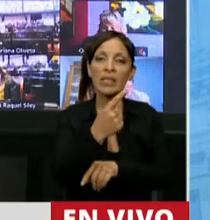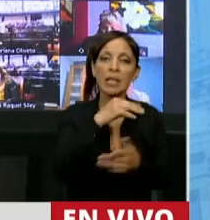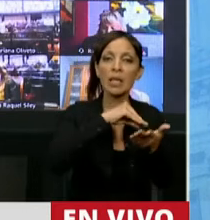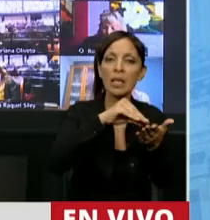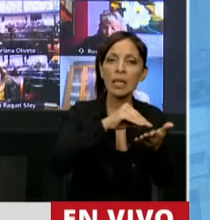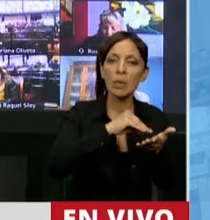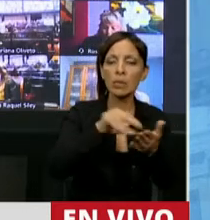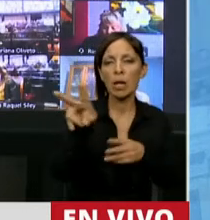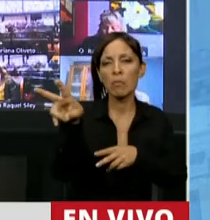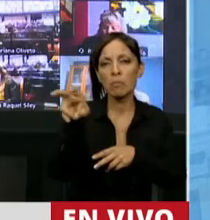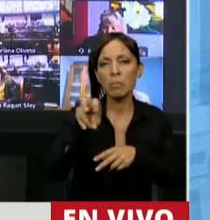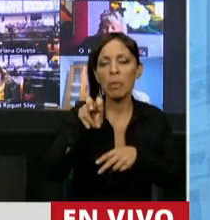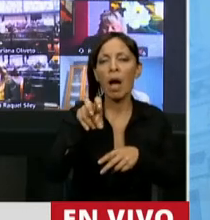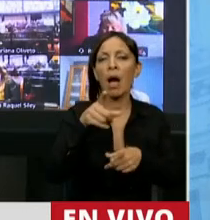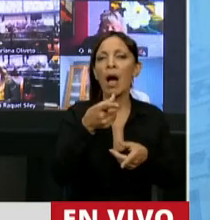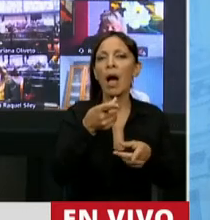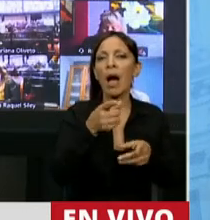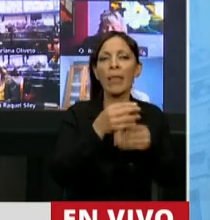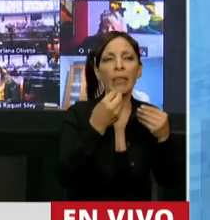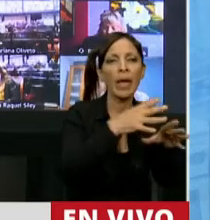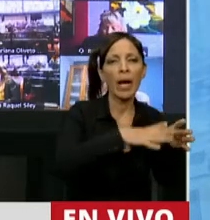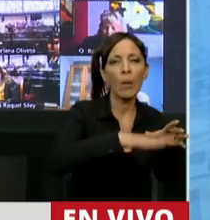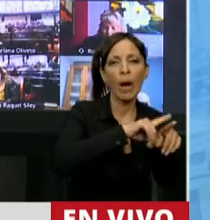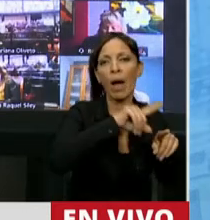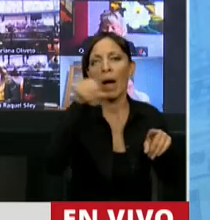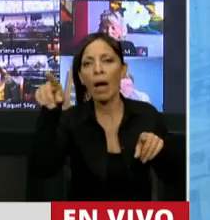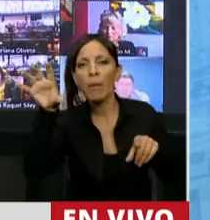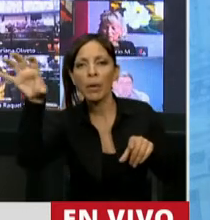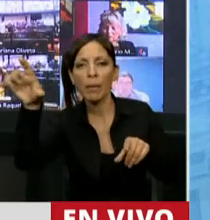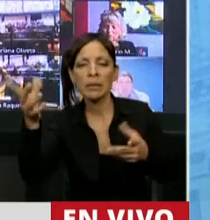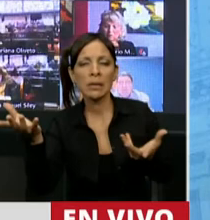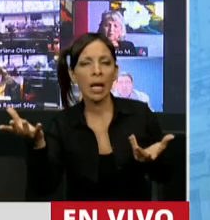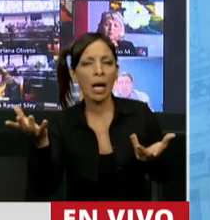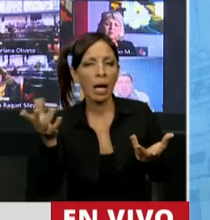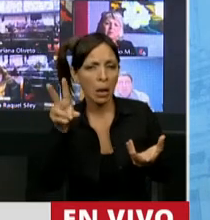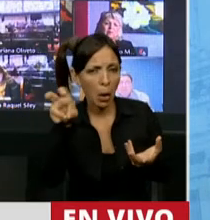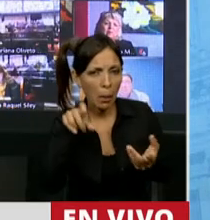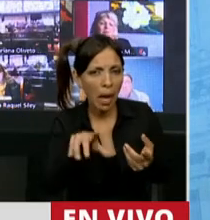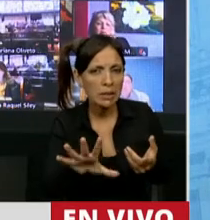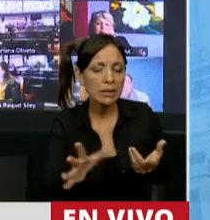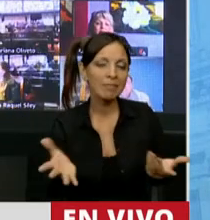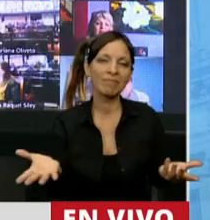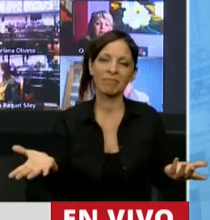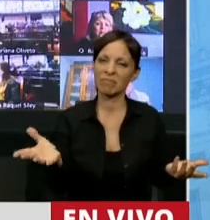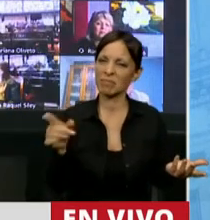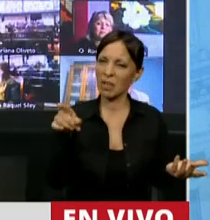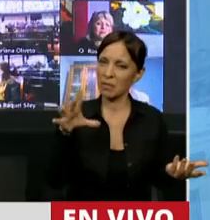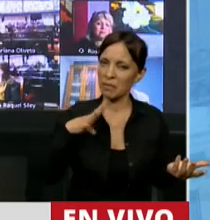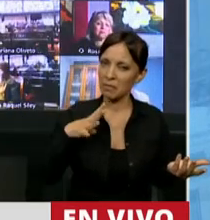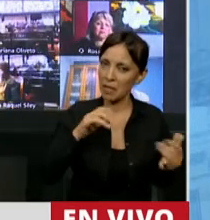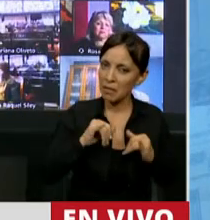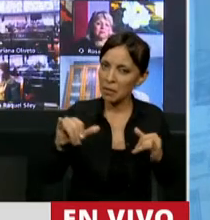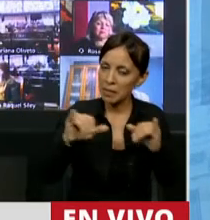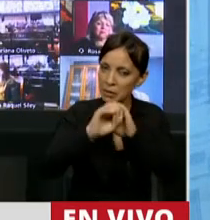desarraigo cuando nos quedábamos en nuestras provincias. Evidentemente es una falta de información